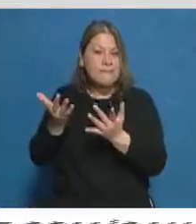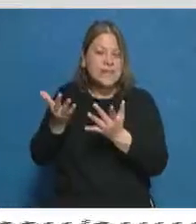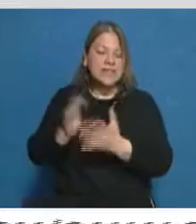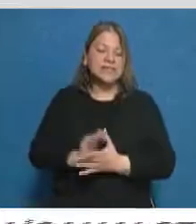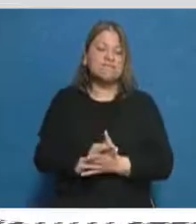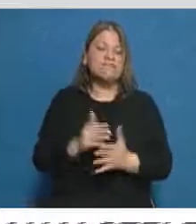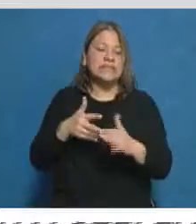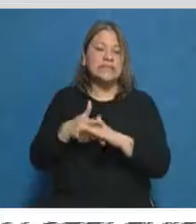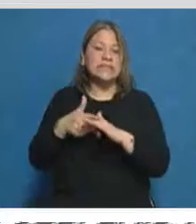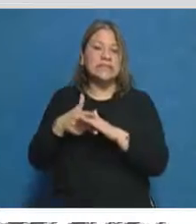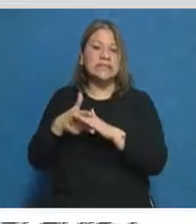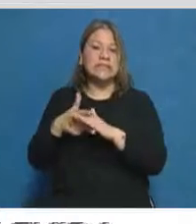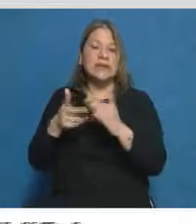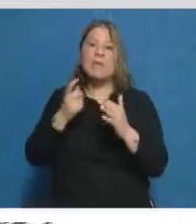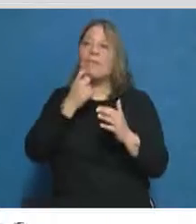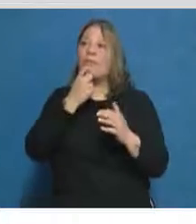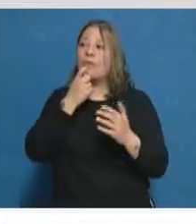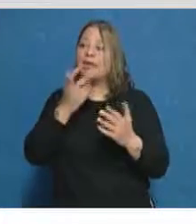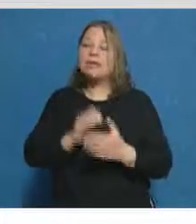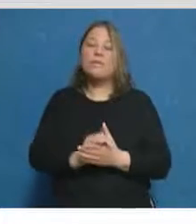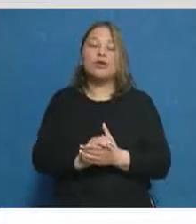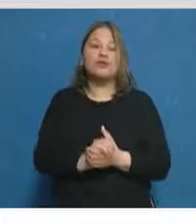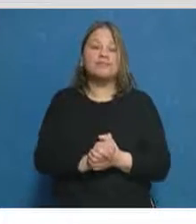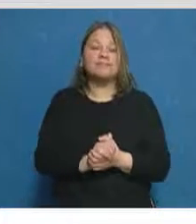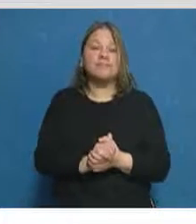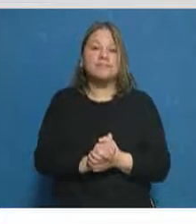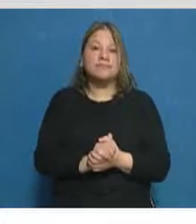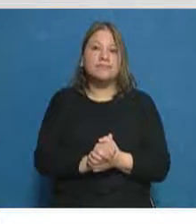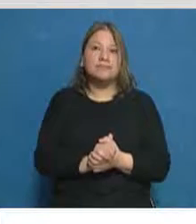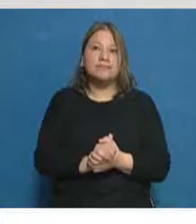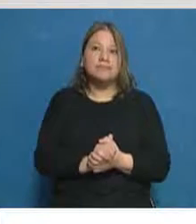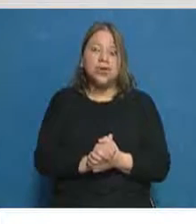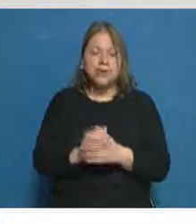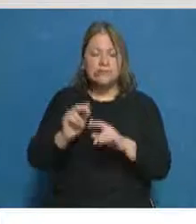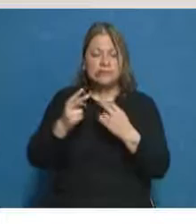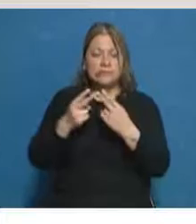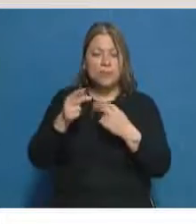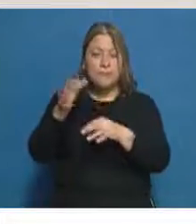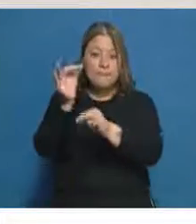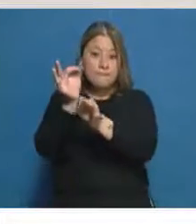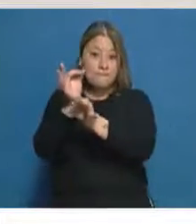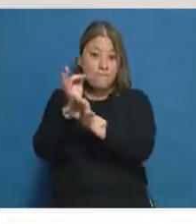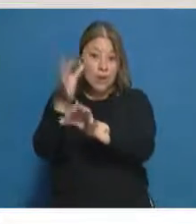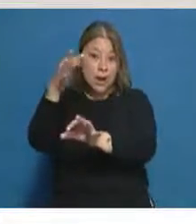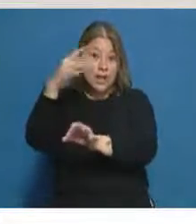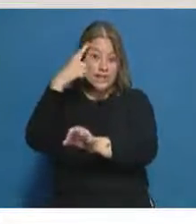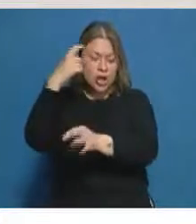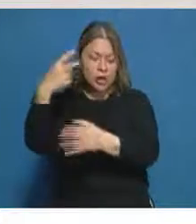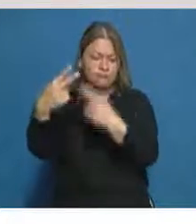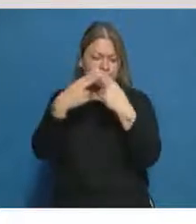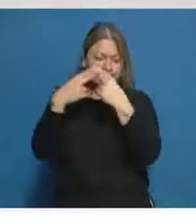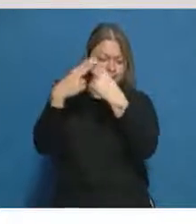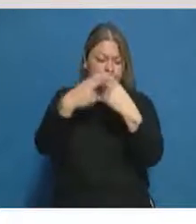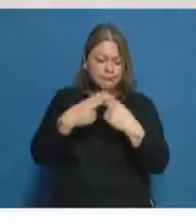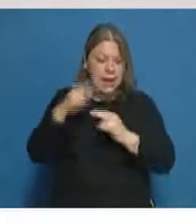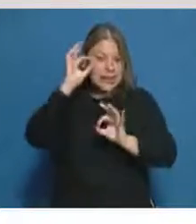en esta restricción que aparece, que es la de tratar de, o la de ser evaluado por un profesional para saber cuál